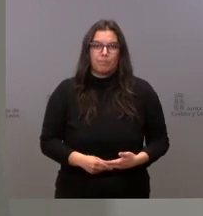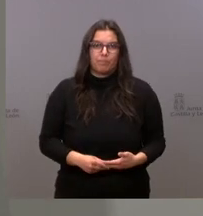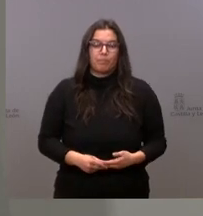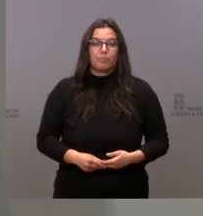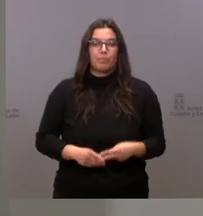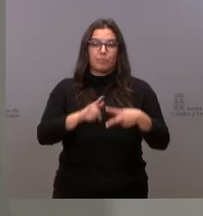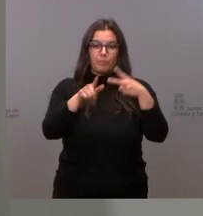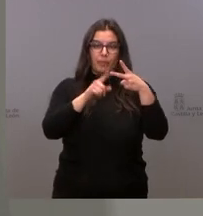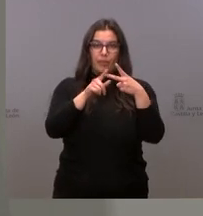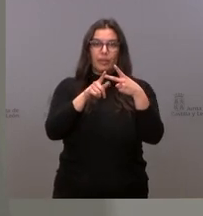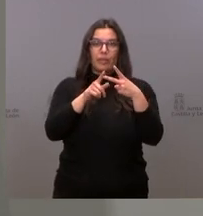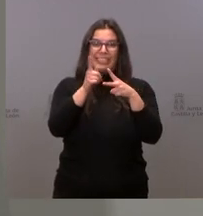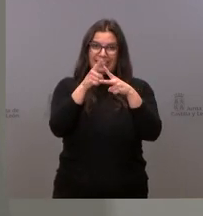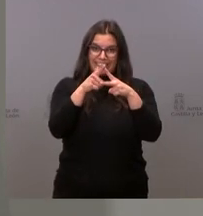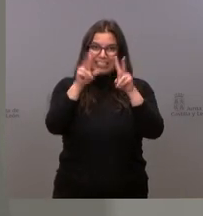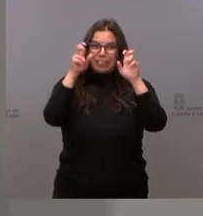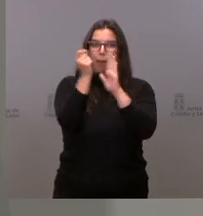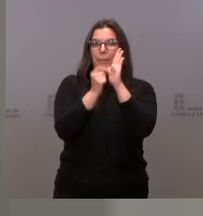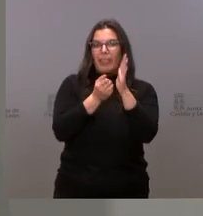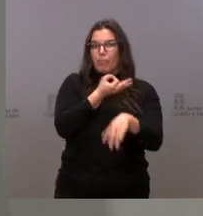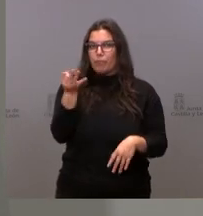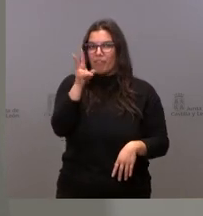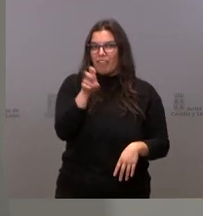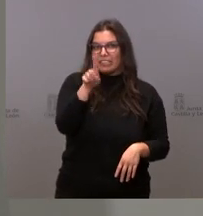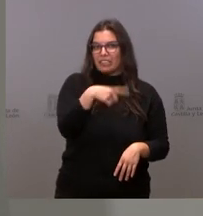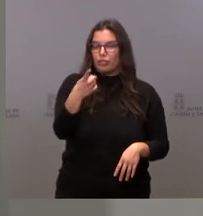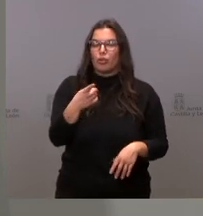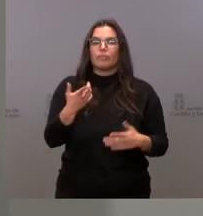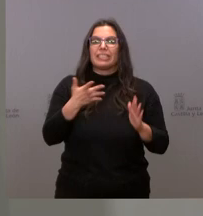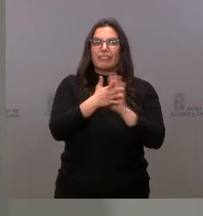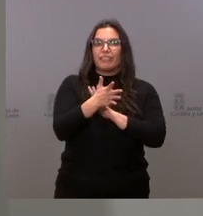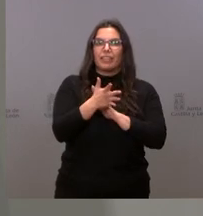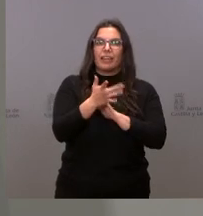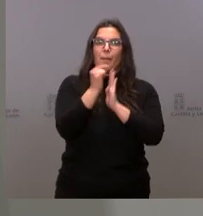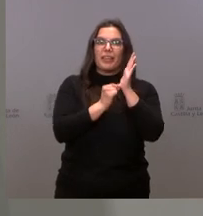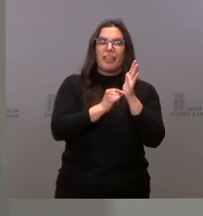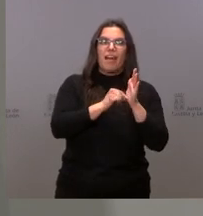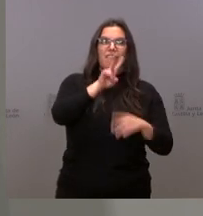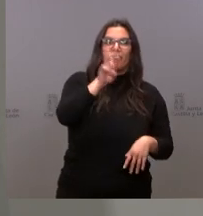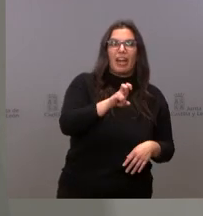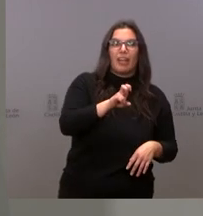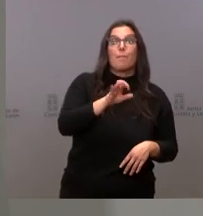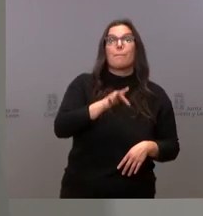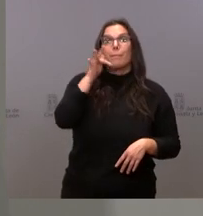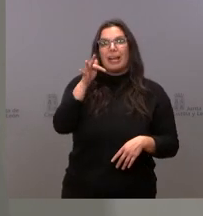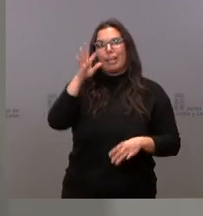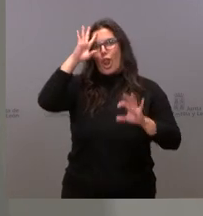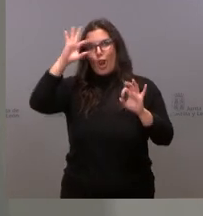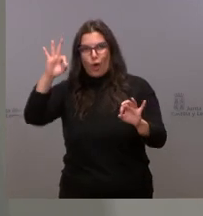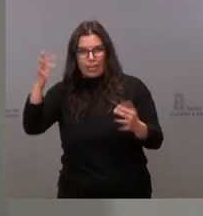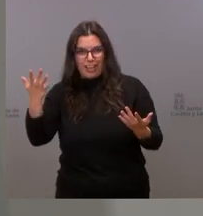sobre qué medidas son efectivas. No se trata solamente de qué medidas son efectivas, sino qué medidas son proporcionales a la situación.